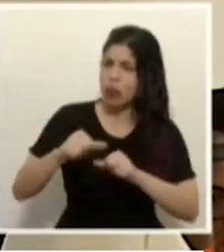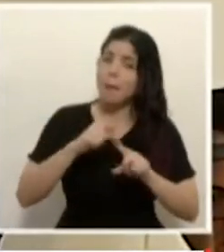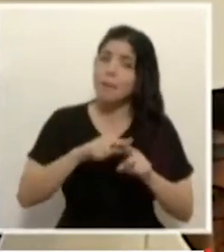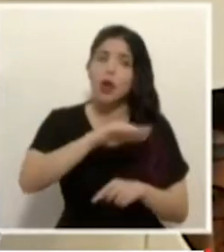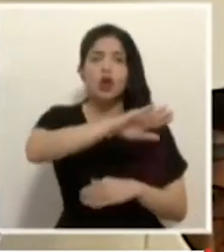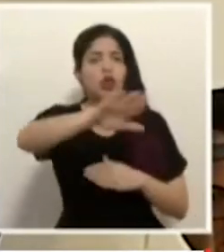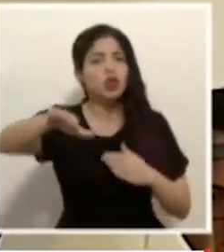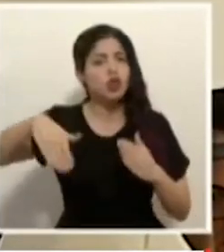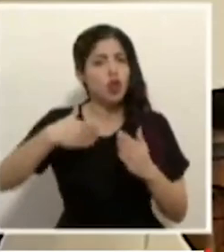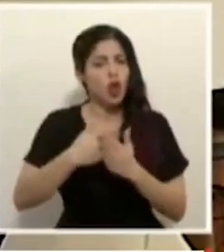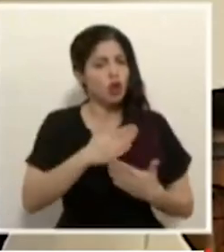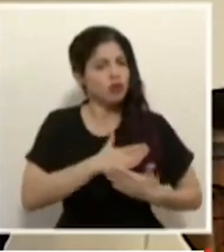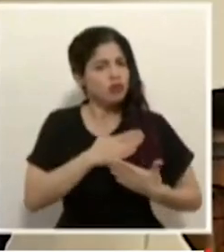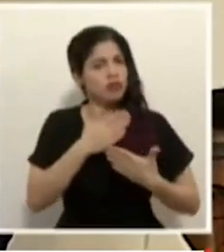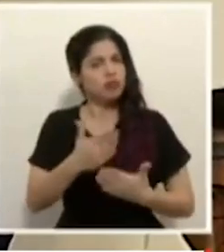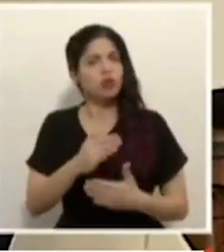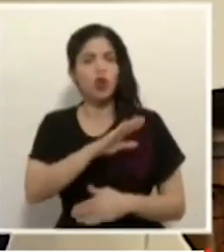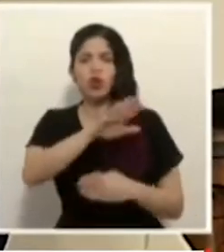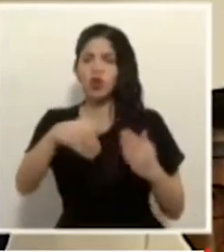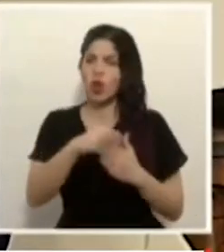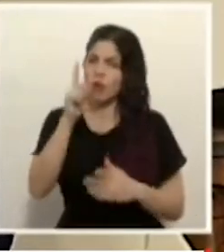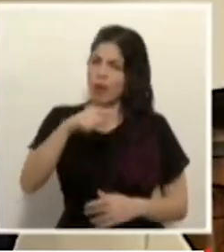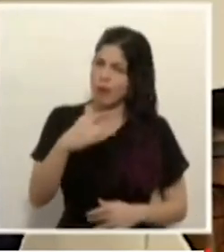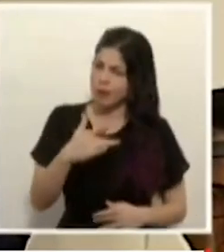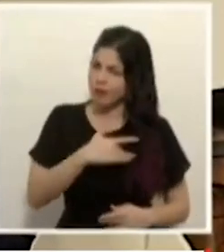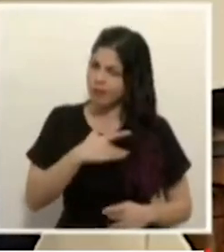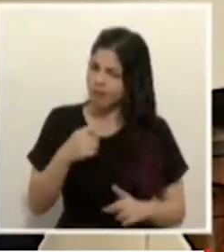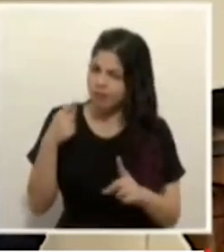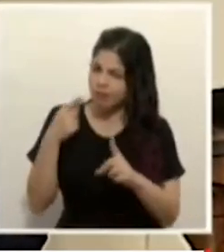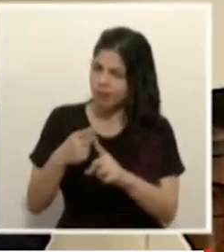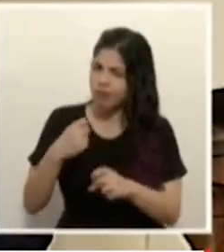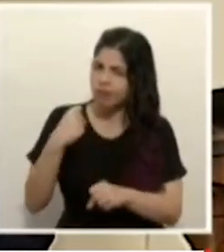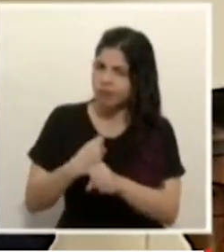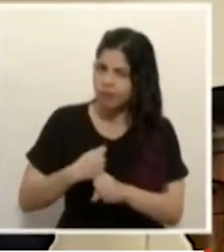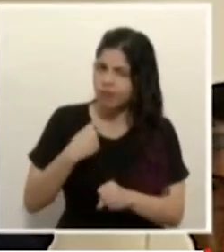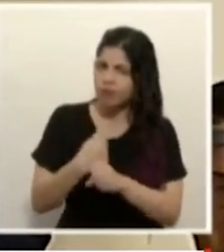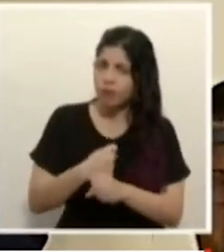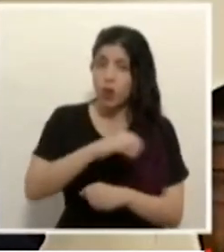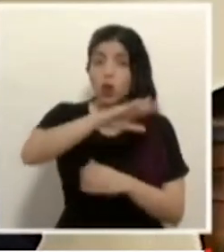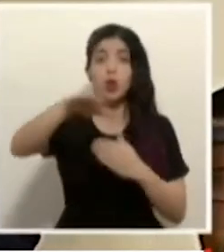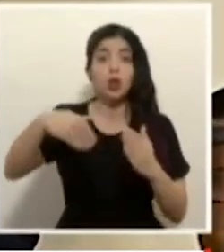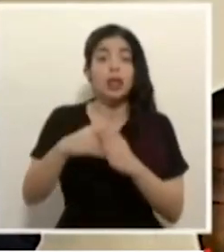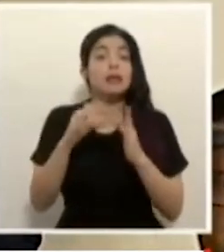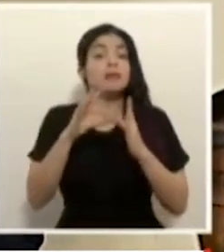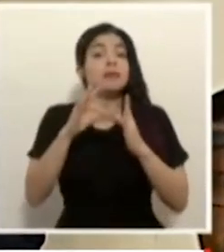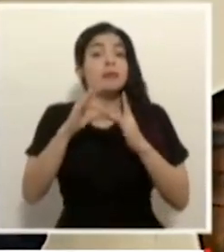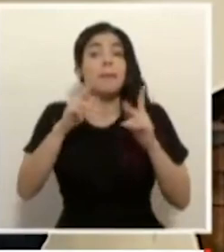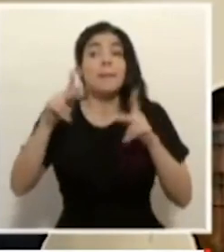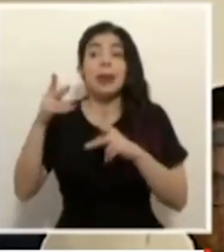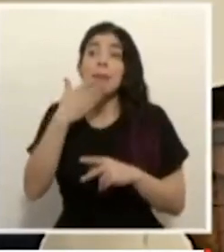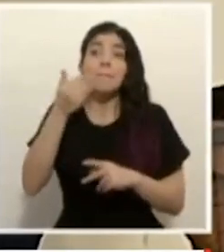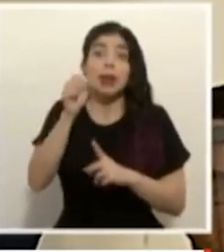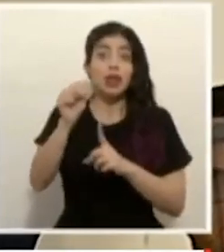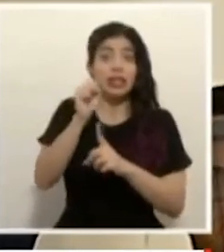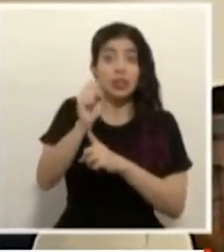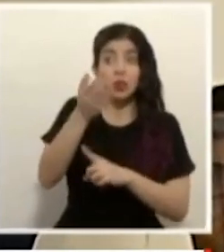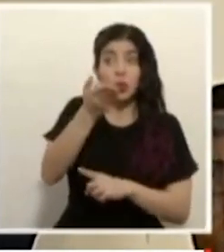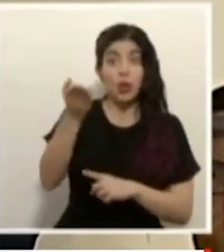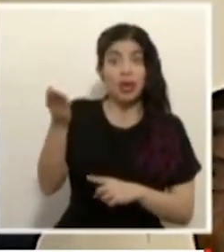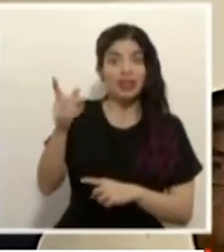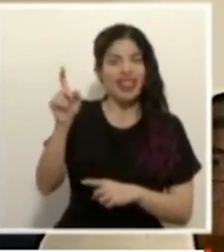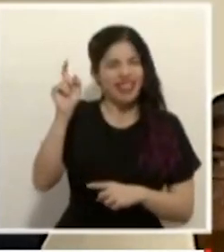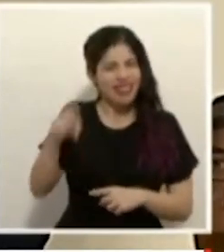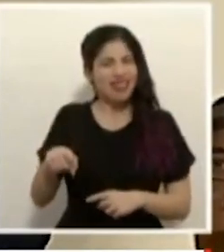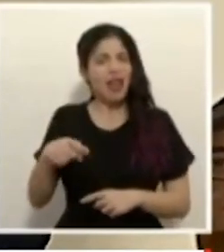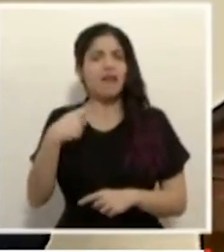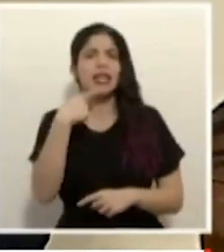parte, cada quien se tiene que poner la camiseta y cada quien tiene que decir sobre todo los que están mejor tiene que